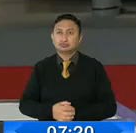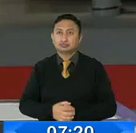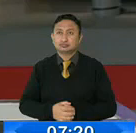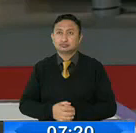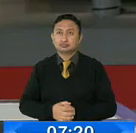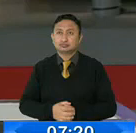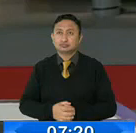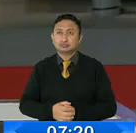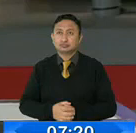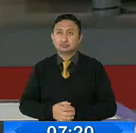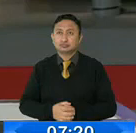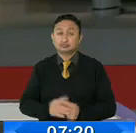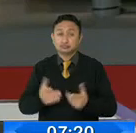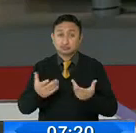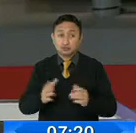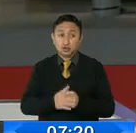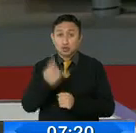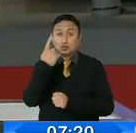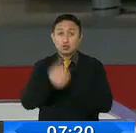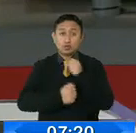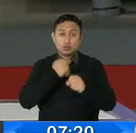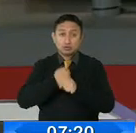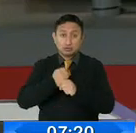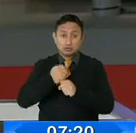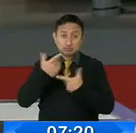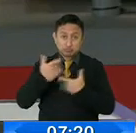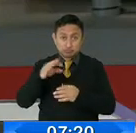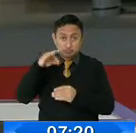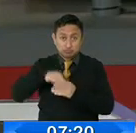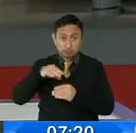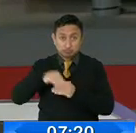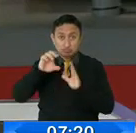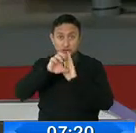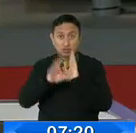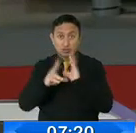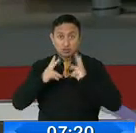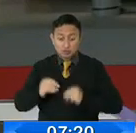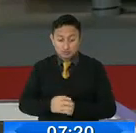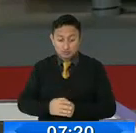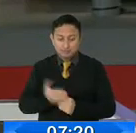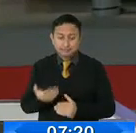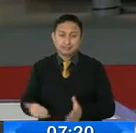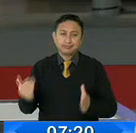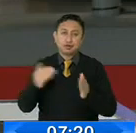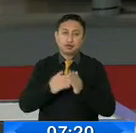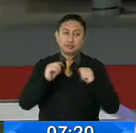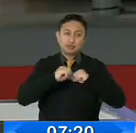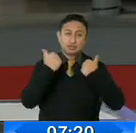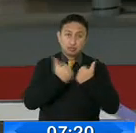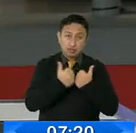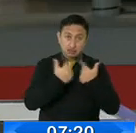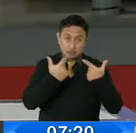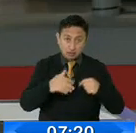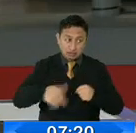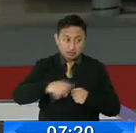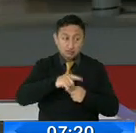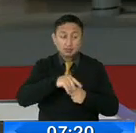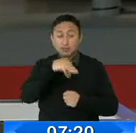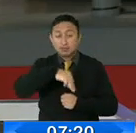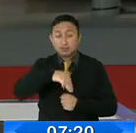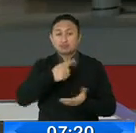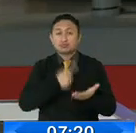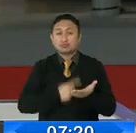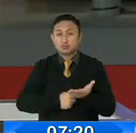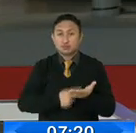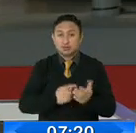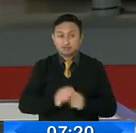casi un año de votación de las reformas al Código de Salud serán tratados en pleno de la Asamblea Nacional este día martes.